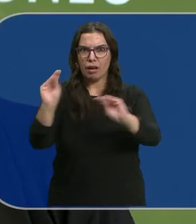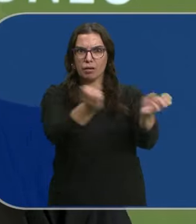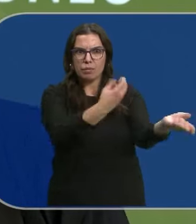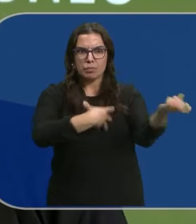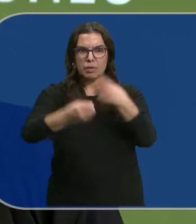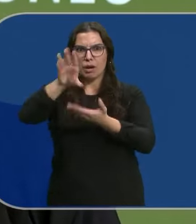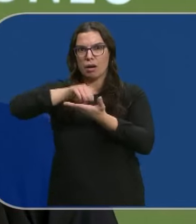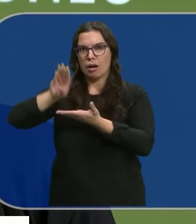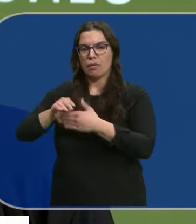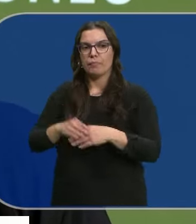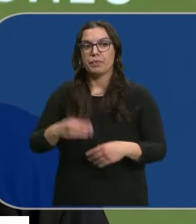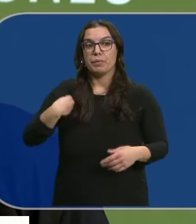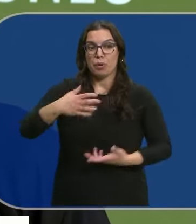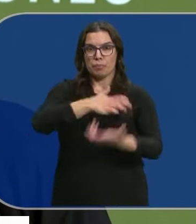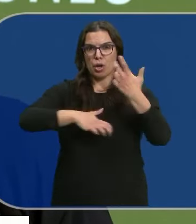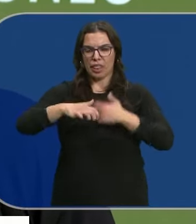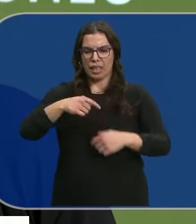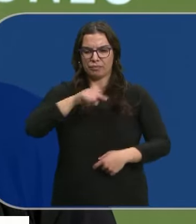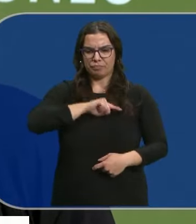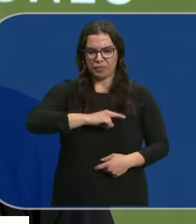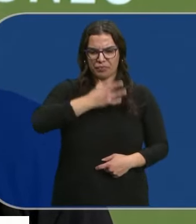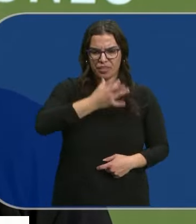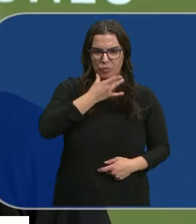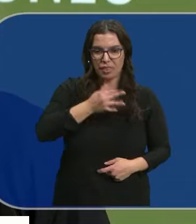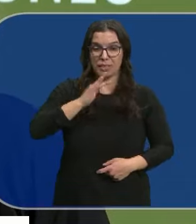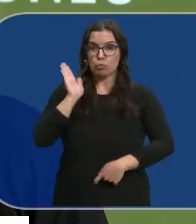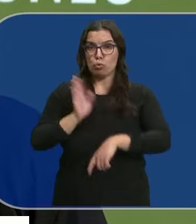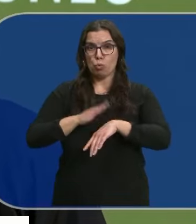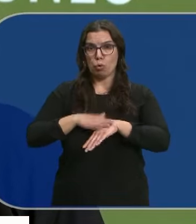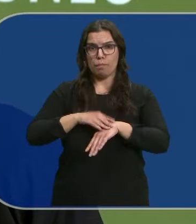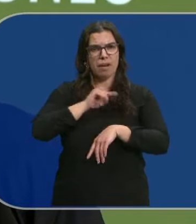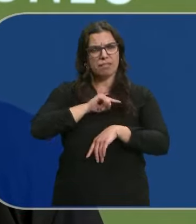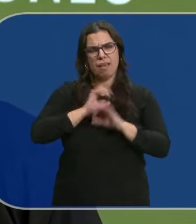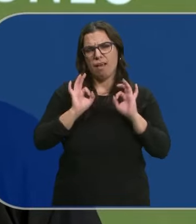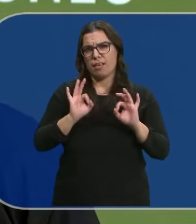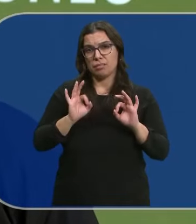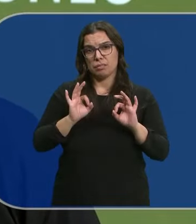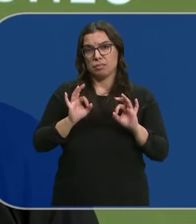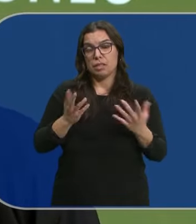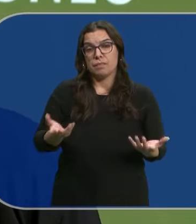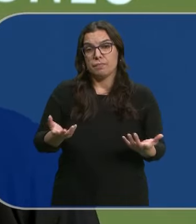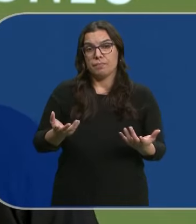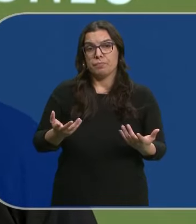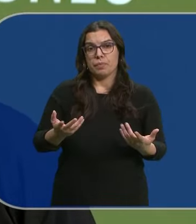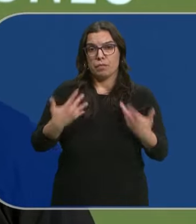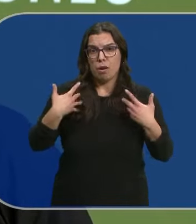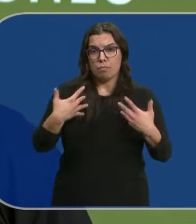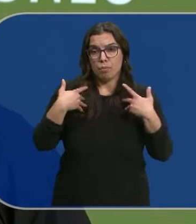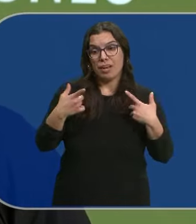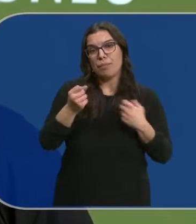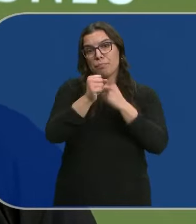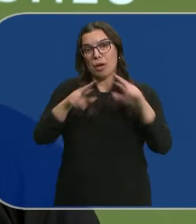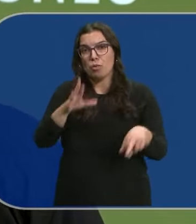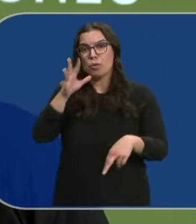La vergüenza de recibir esa violencia Y la culpa Que toda mujer que recibe violencia Siente normalmente Ella es mucho más Porque son